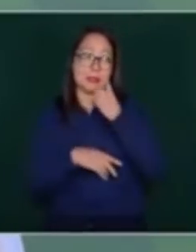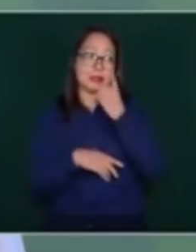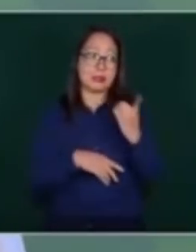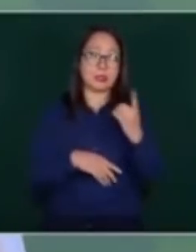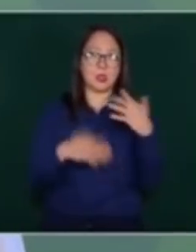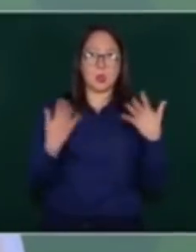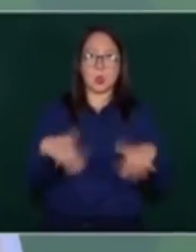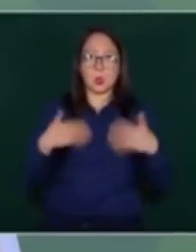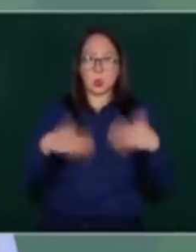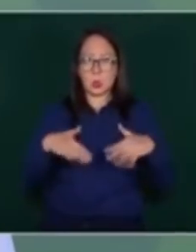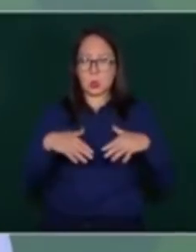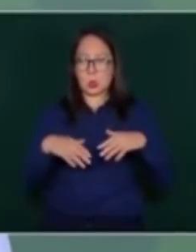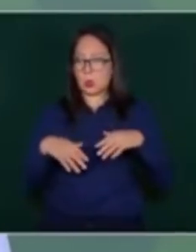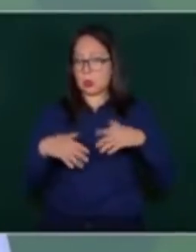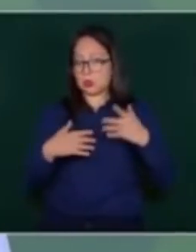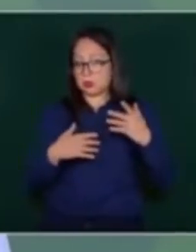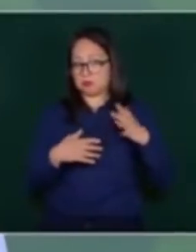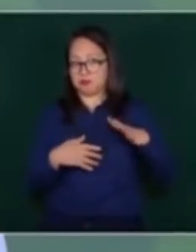mundial?